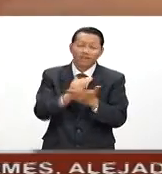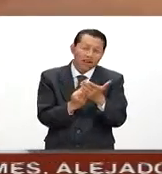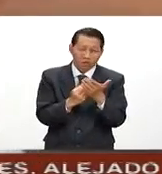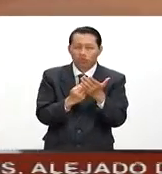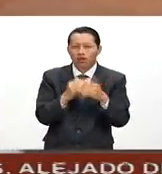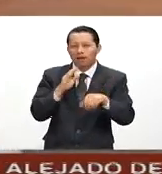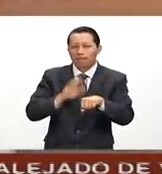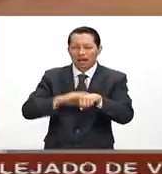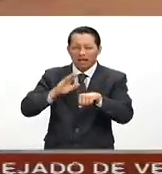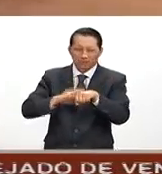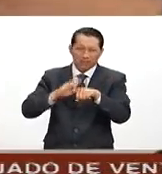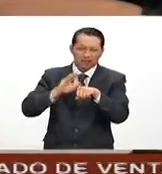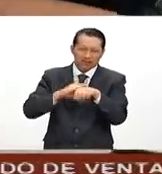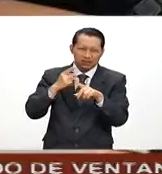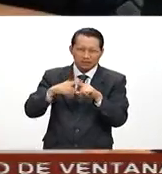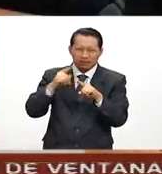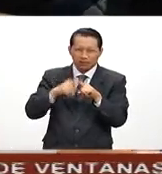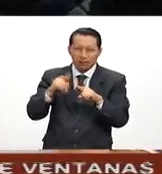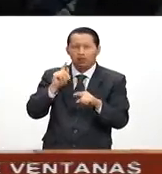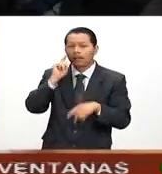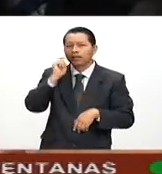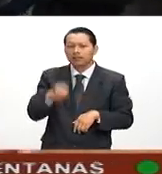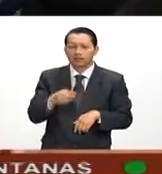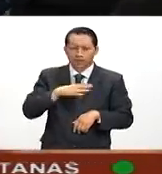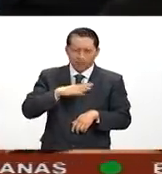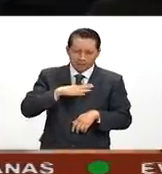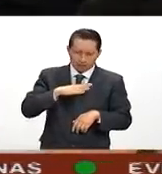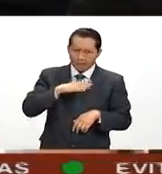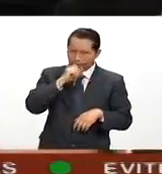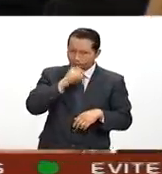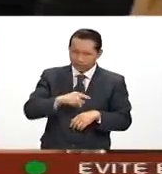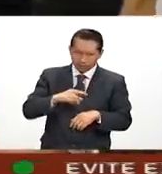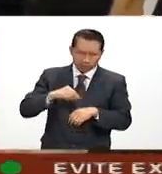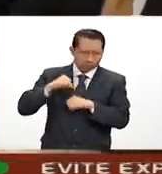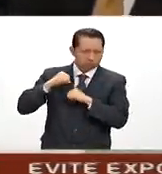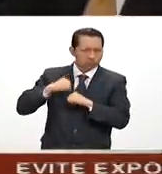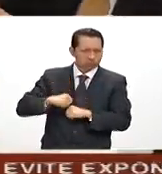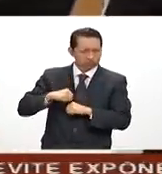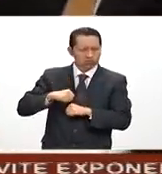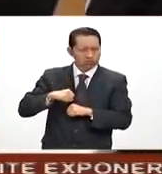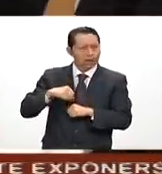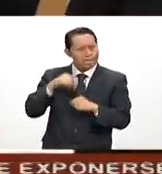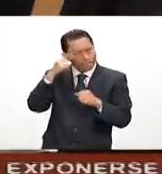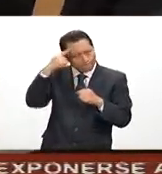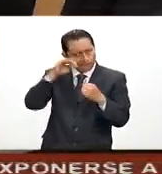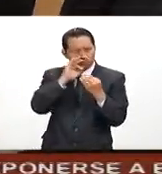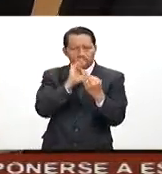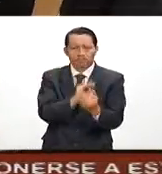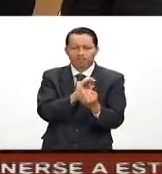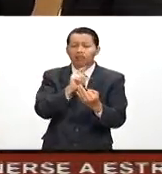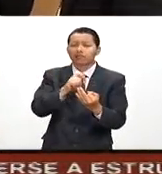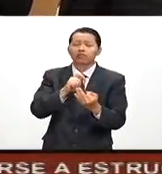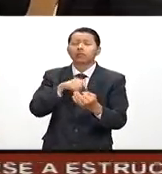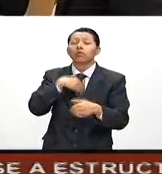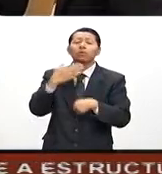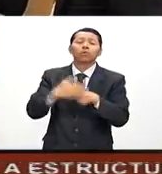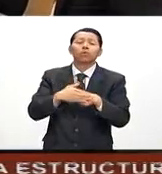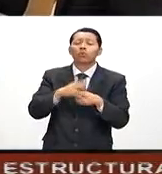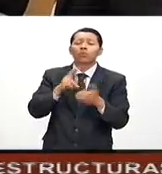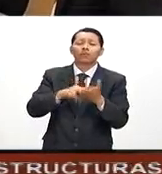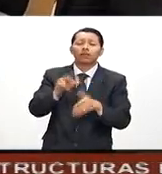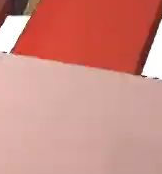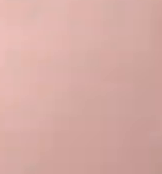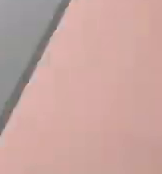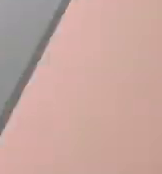sobrefacturar, se van a enfrentar con la autoridad fiscal. Se espera obtener los primeros resultados para el 2018.